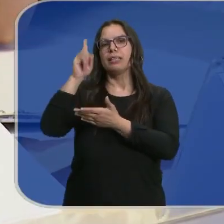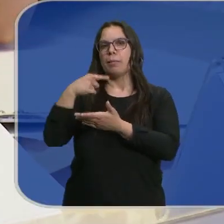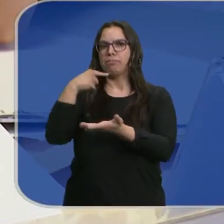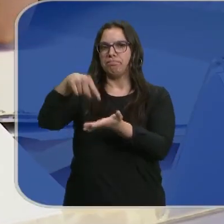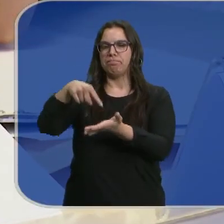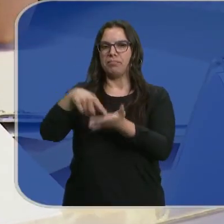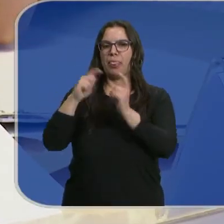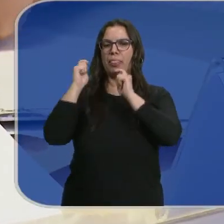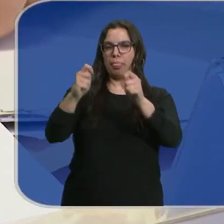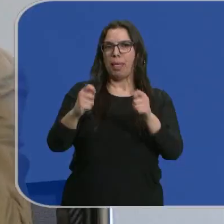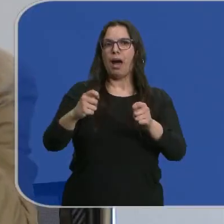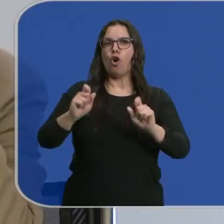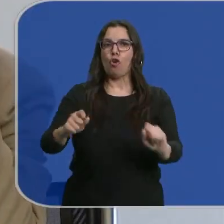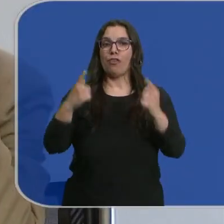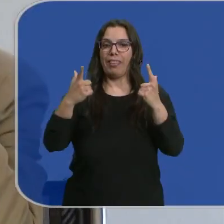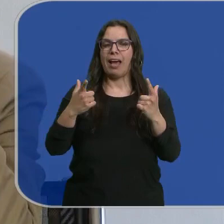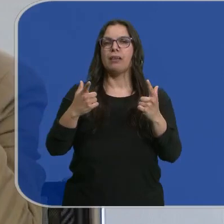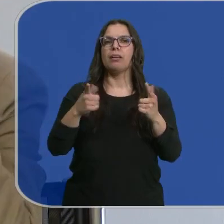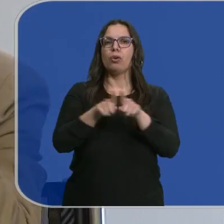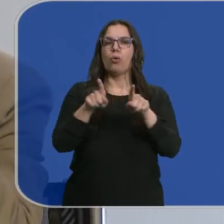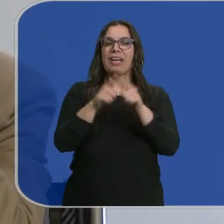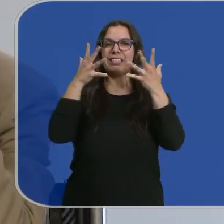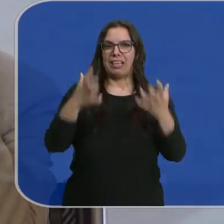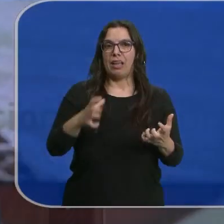sequía en las zonas afectadas por la falta de lluvias.